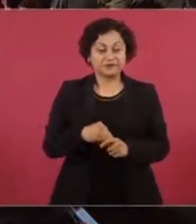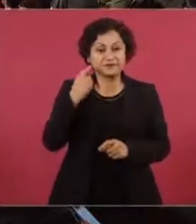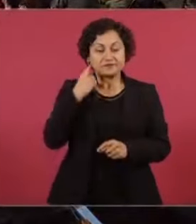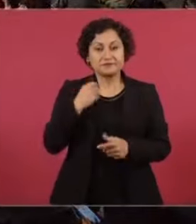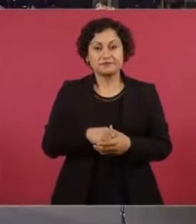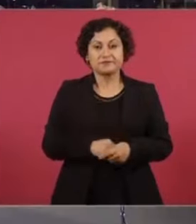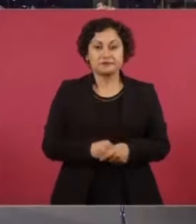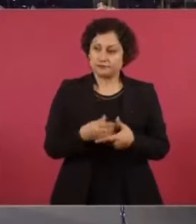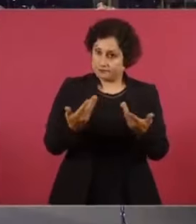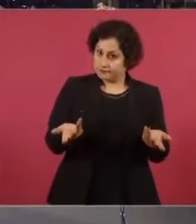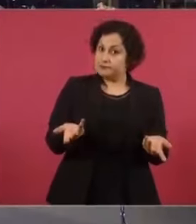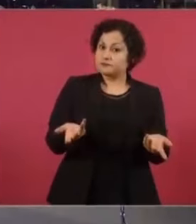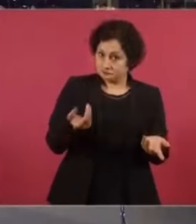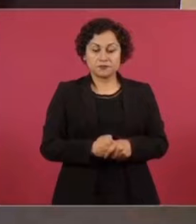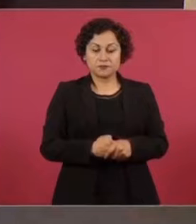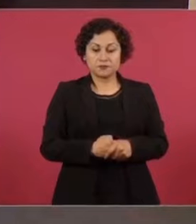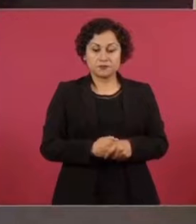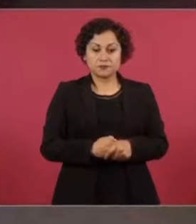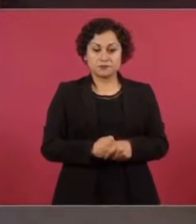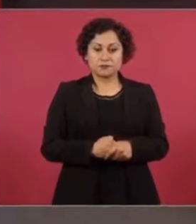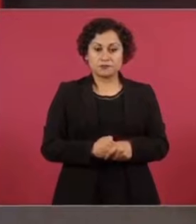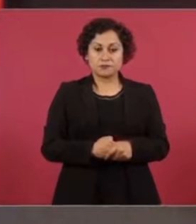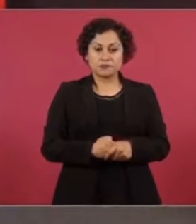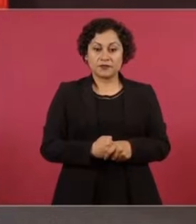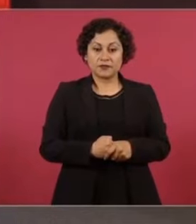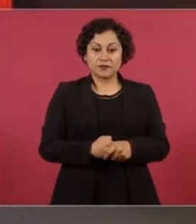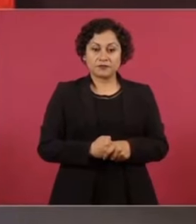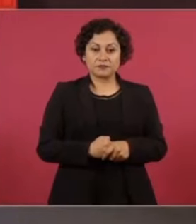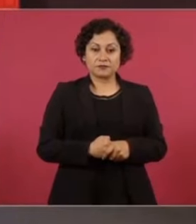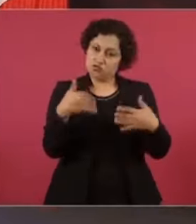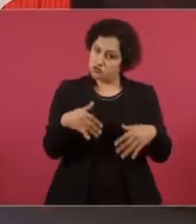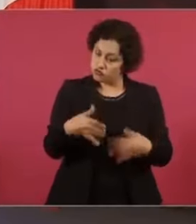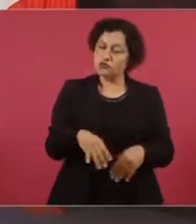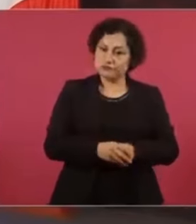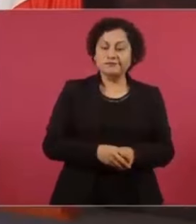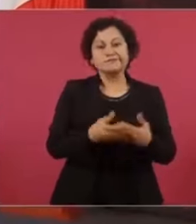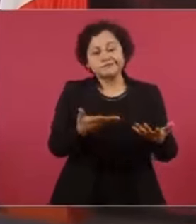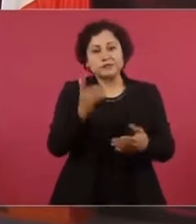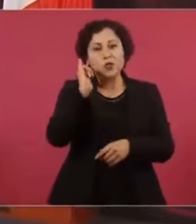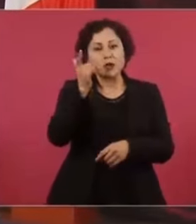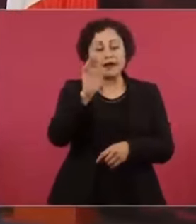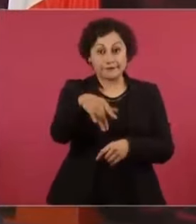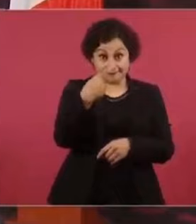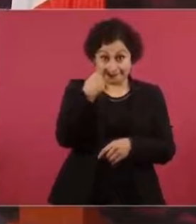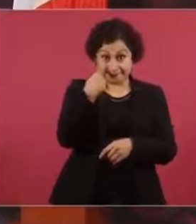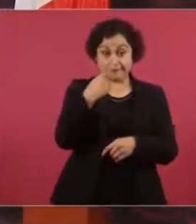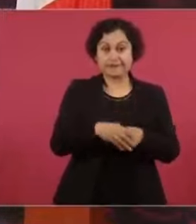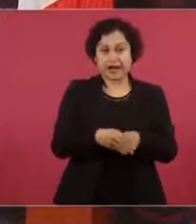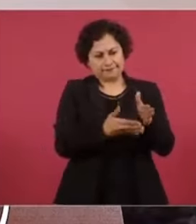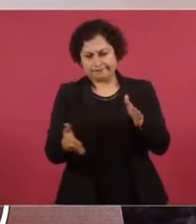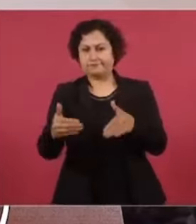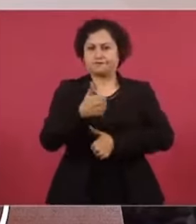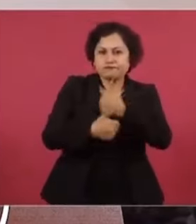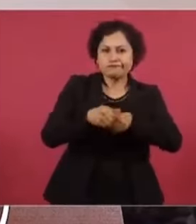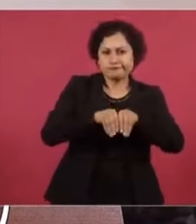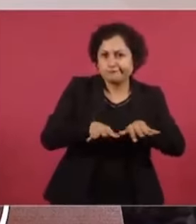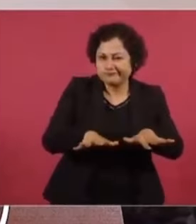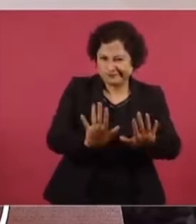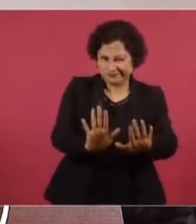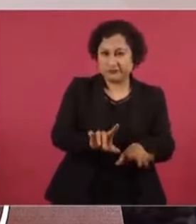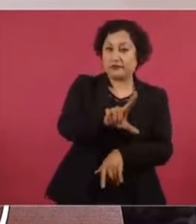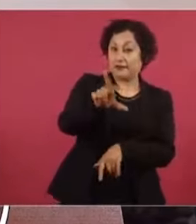Y de oficio, si a me lo aplicaron de oficio. Pero es muy bueno el análisis. Vamos a traer después que pase la campaña. Porque